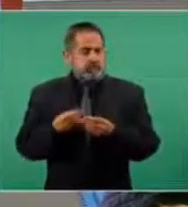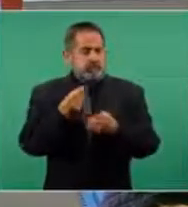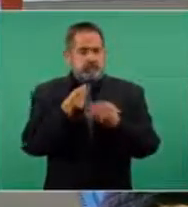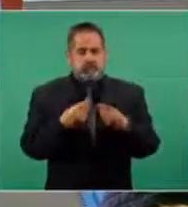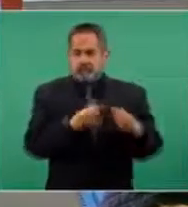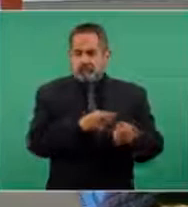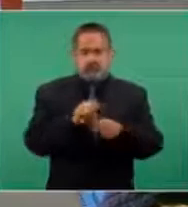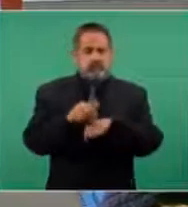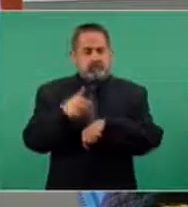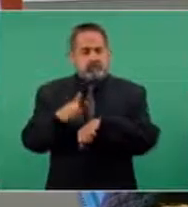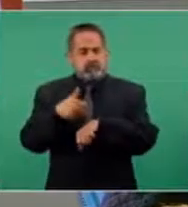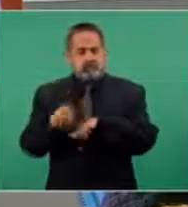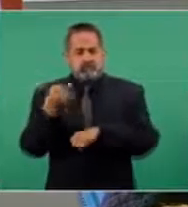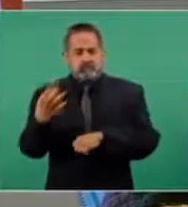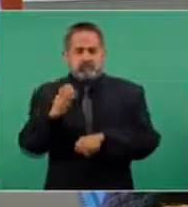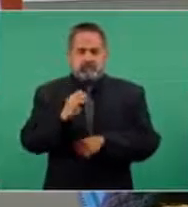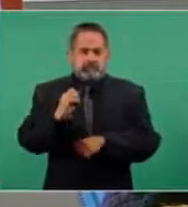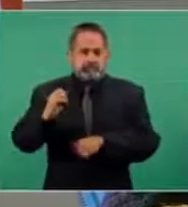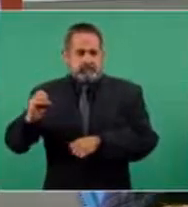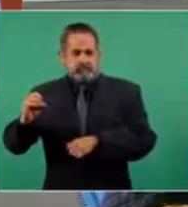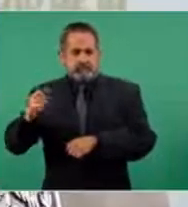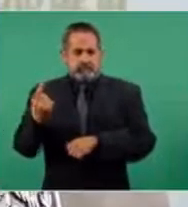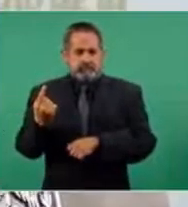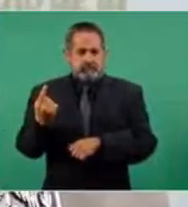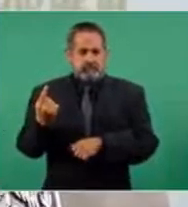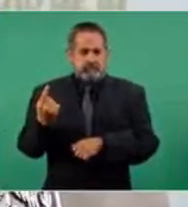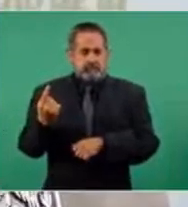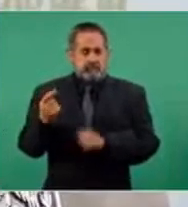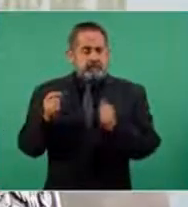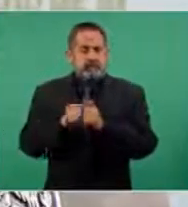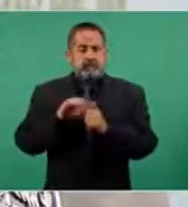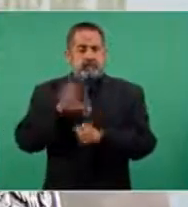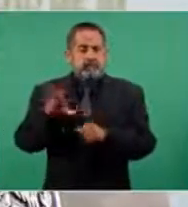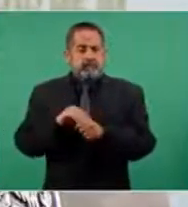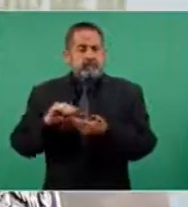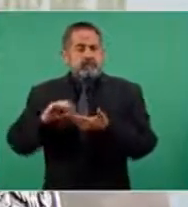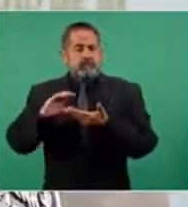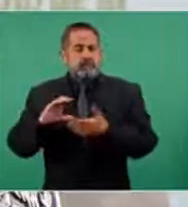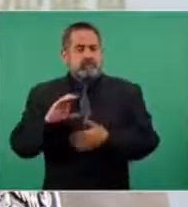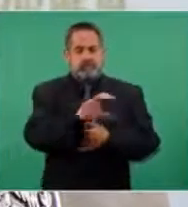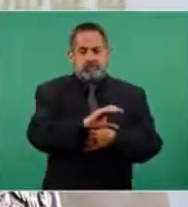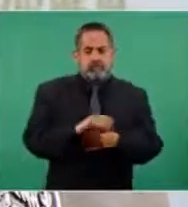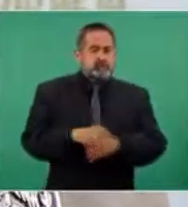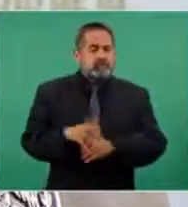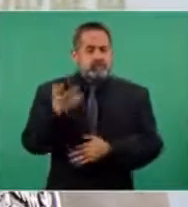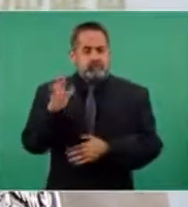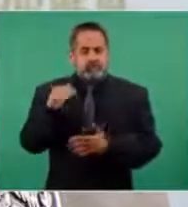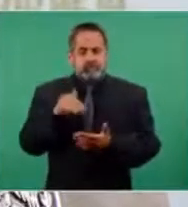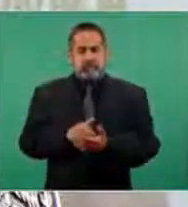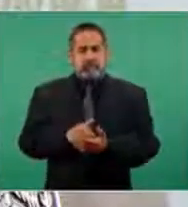00001 por la cantidad de 10 mil,